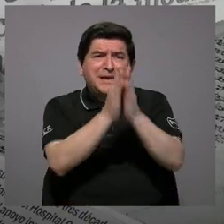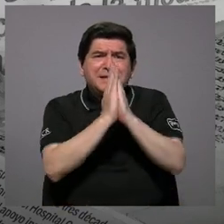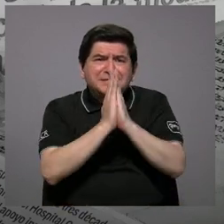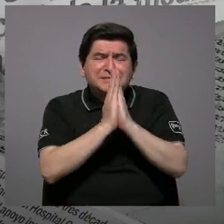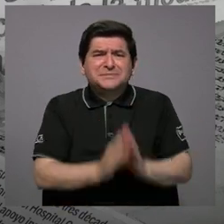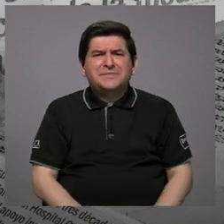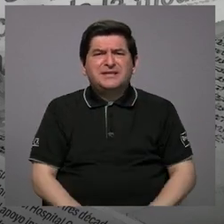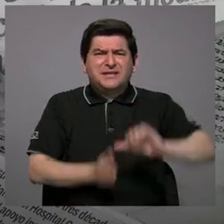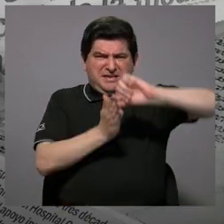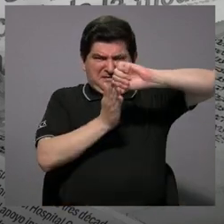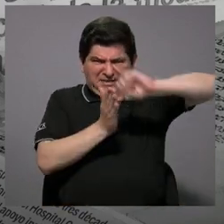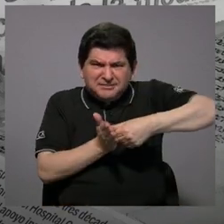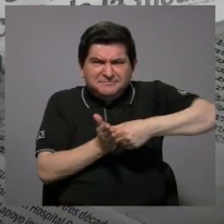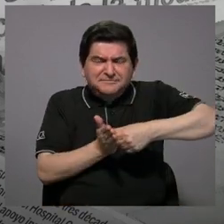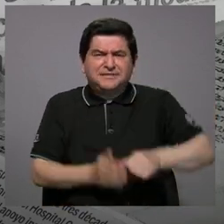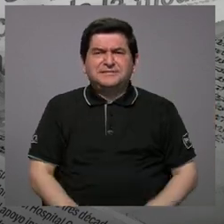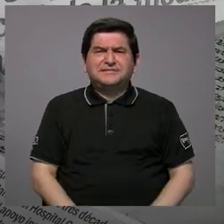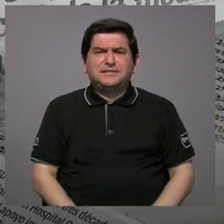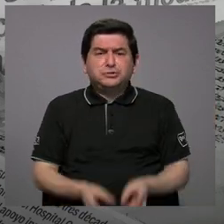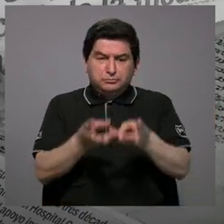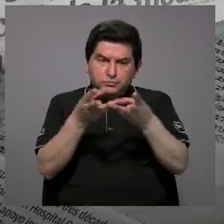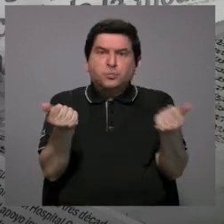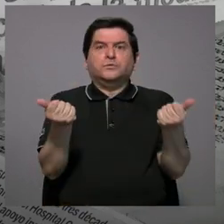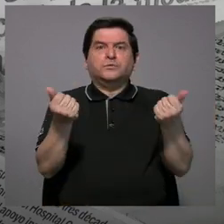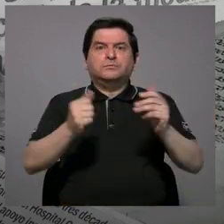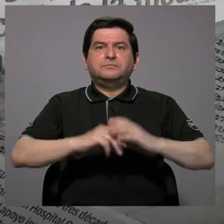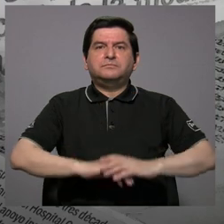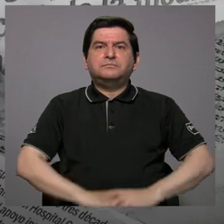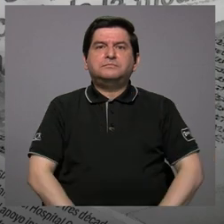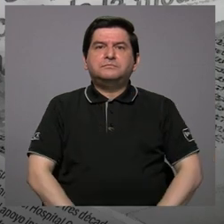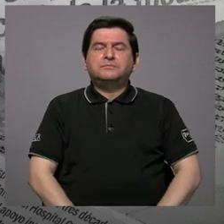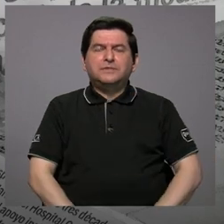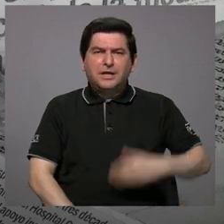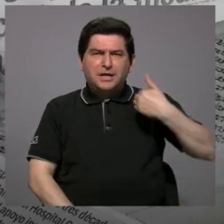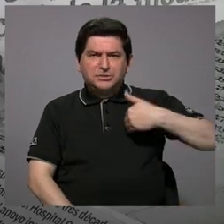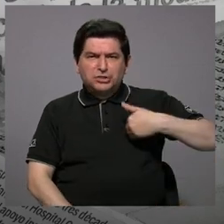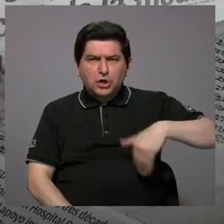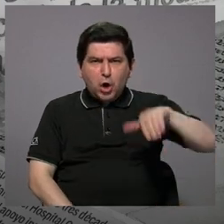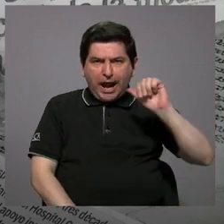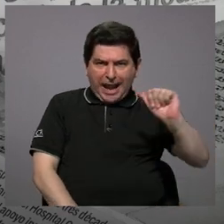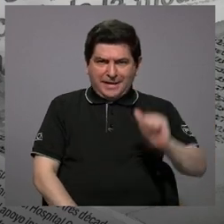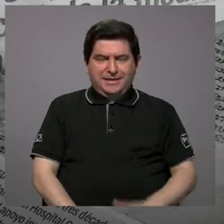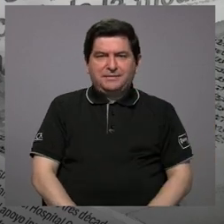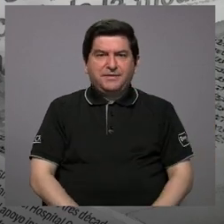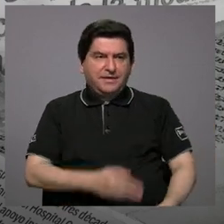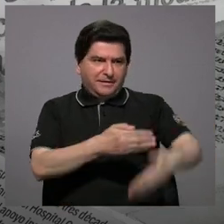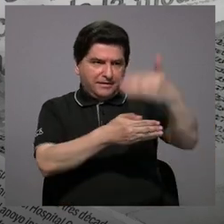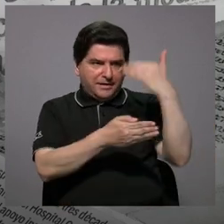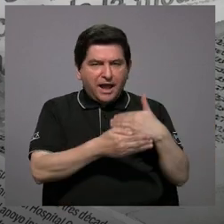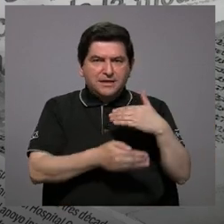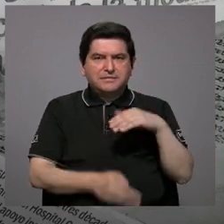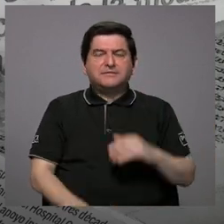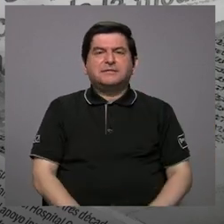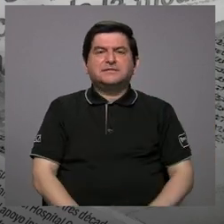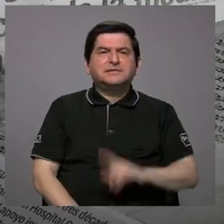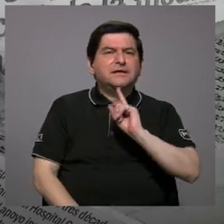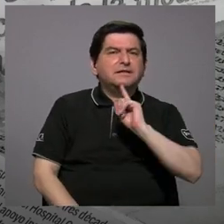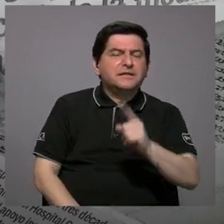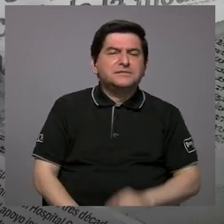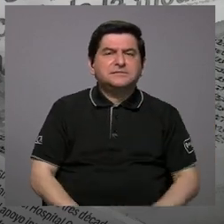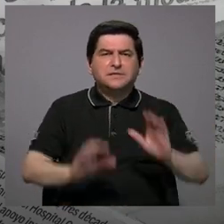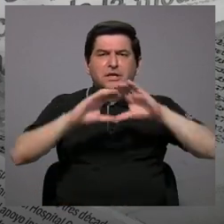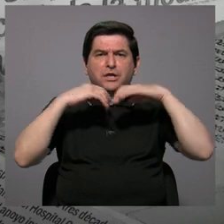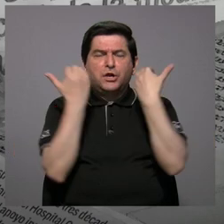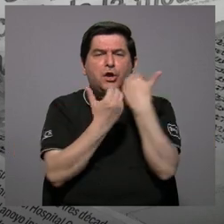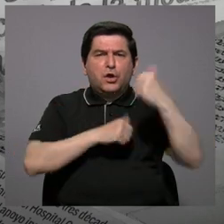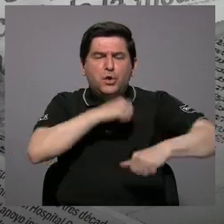sí enfáticamente que les resuelvan. Don Albert, quedamos en que ustedes sentían el comité